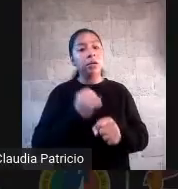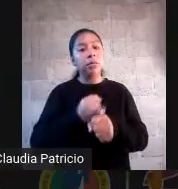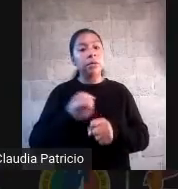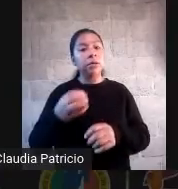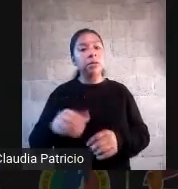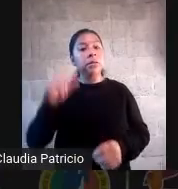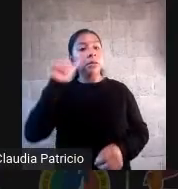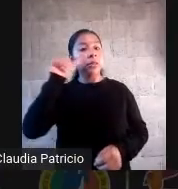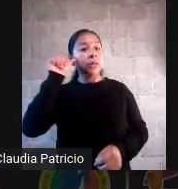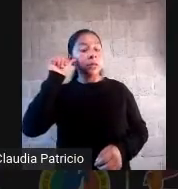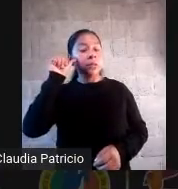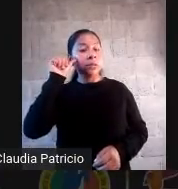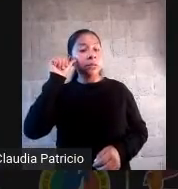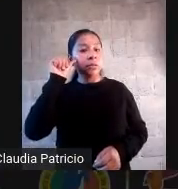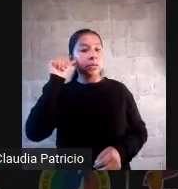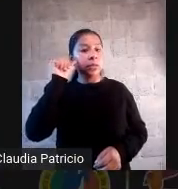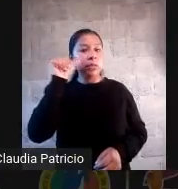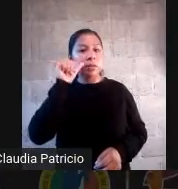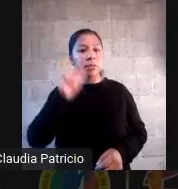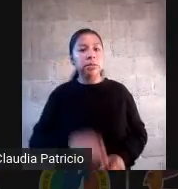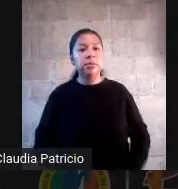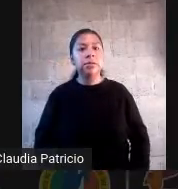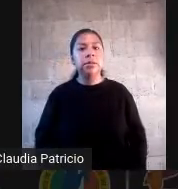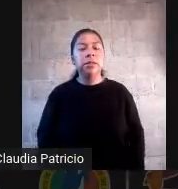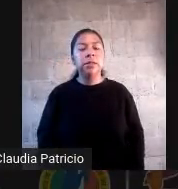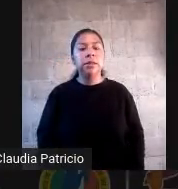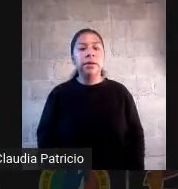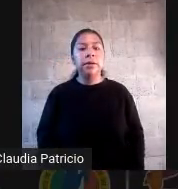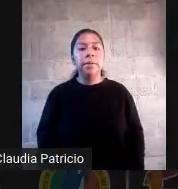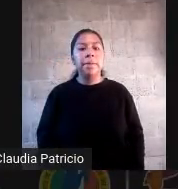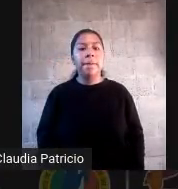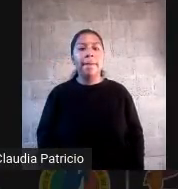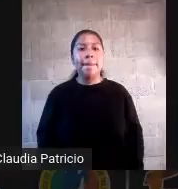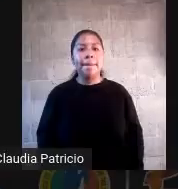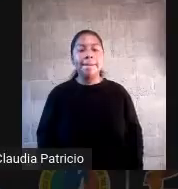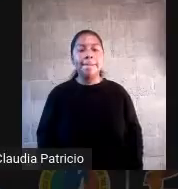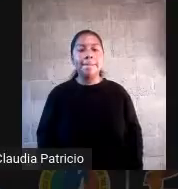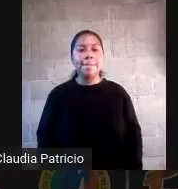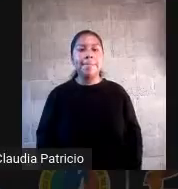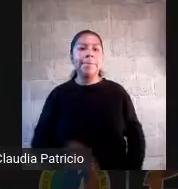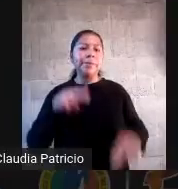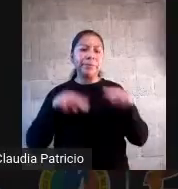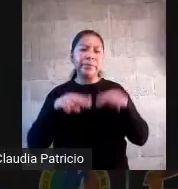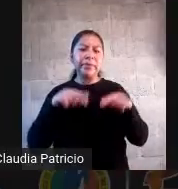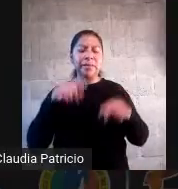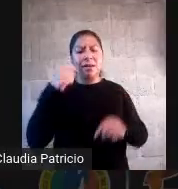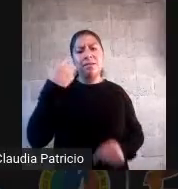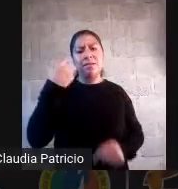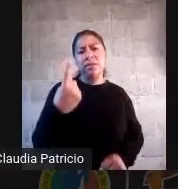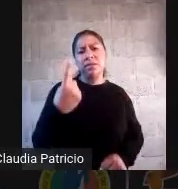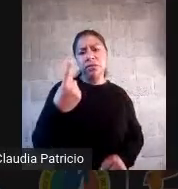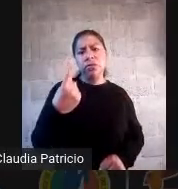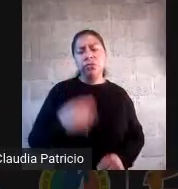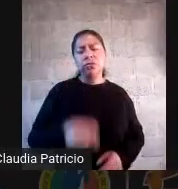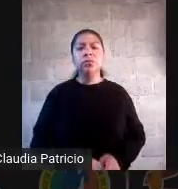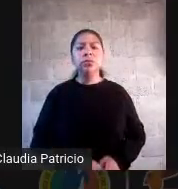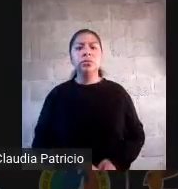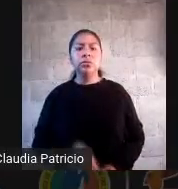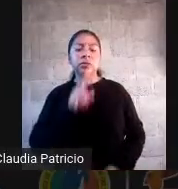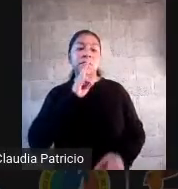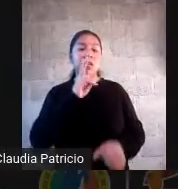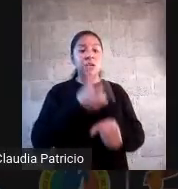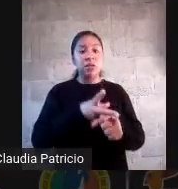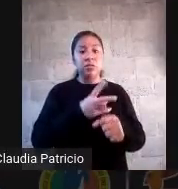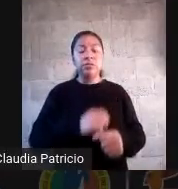hay estrategias didácticas de nivel operativo 1 que corresponden con los niveles taxonómicos de los verbos de los